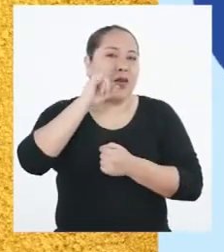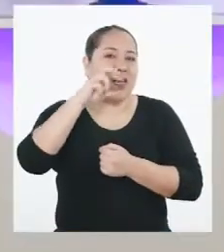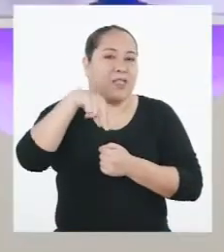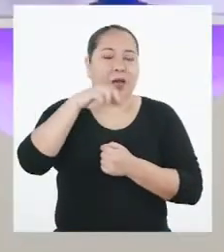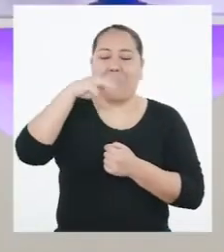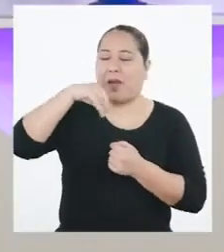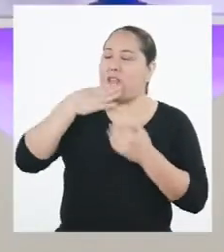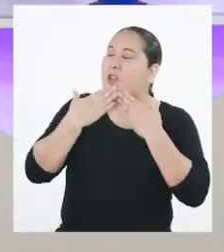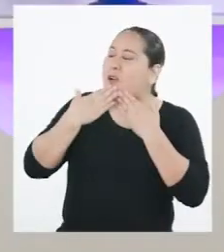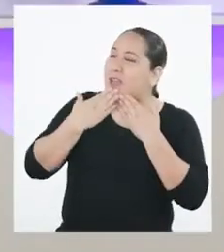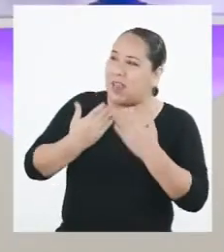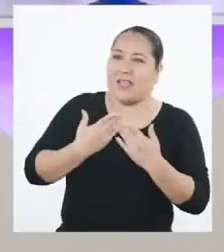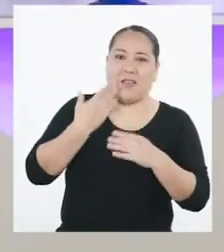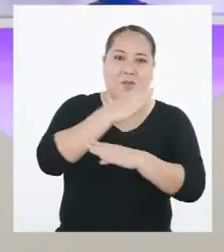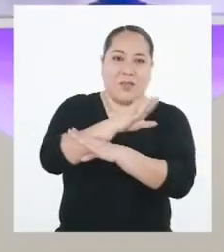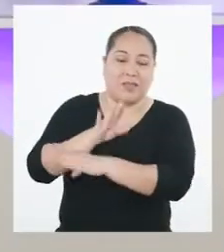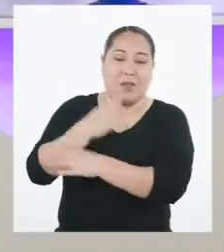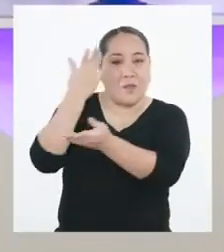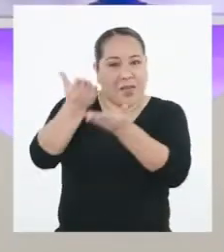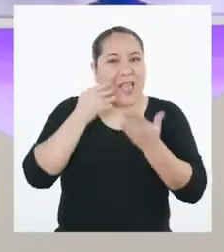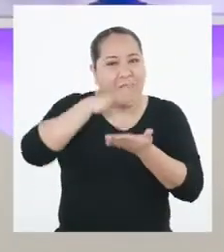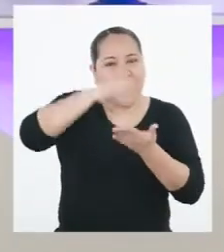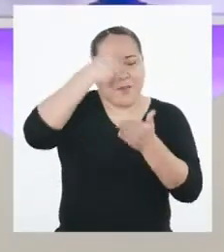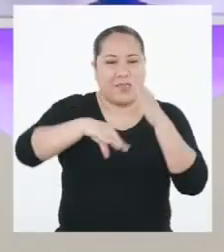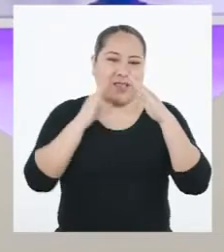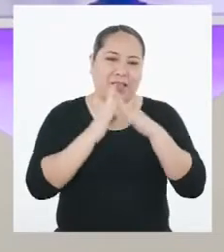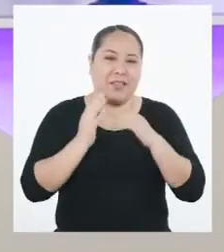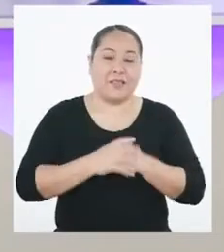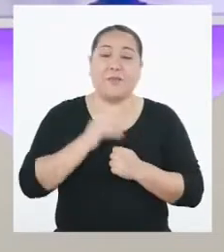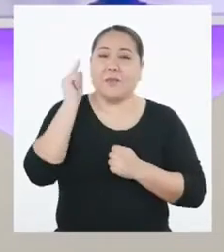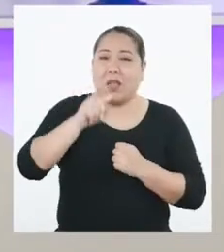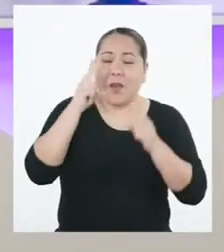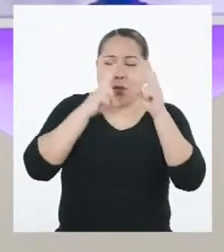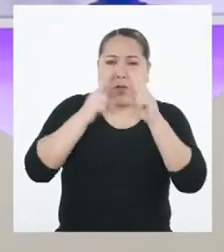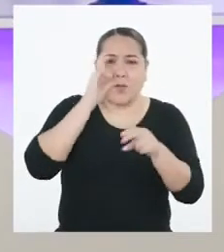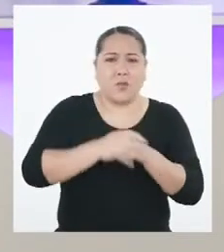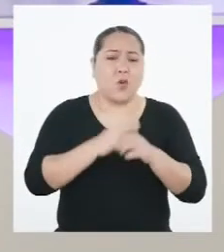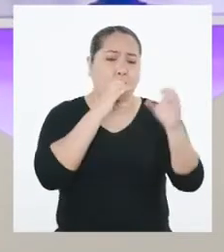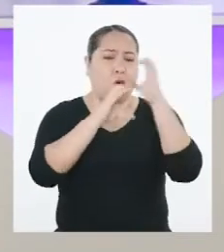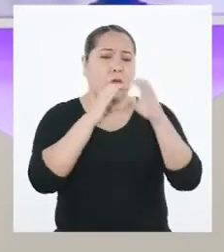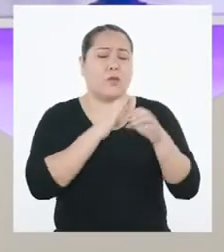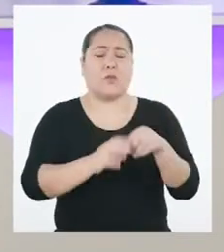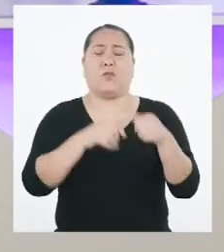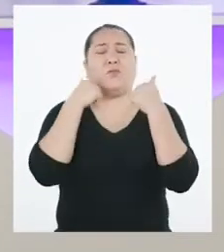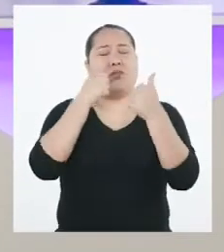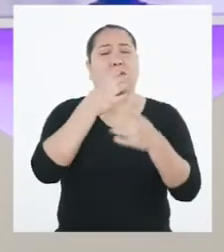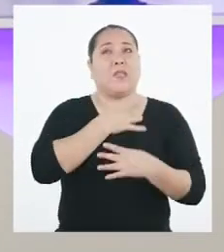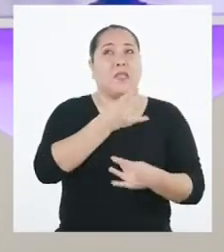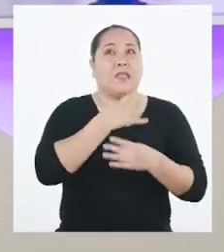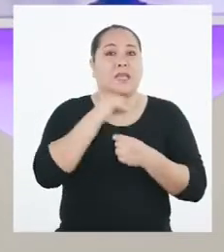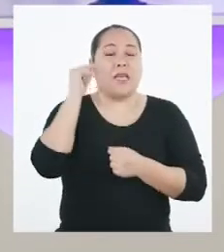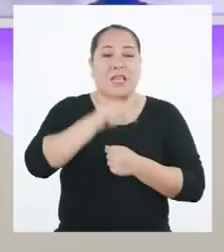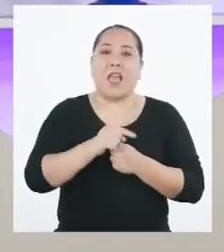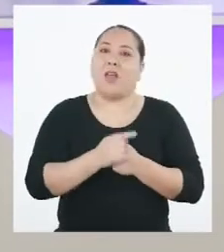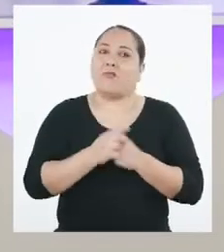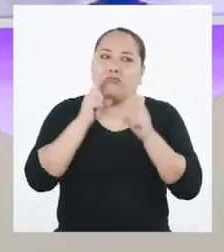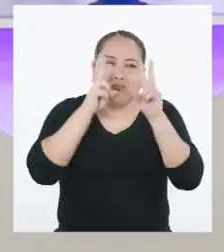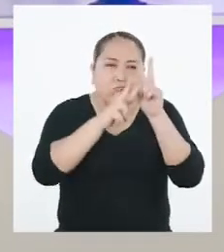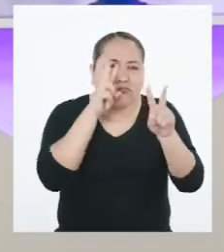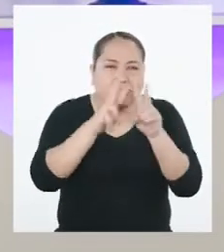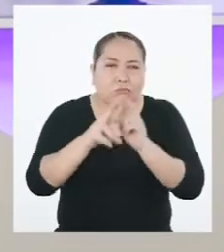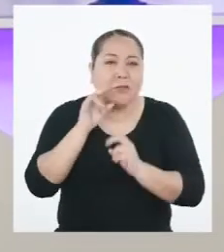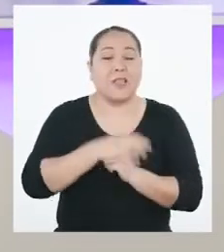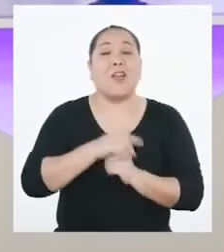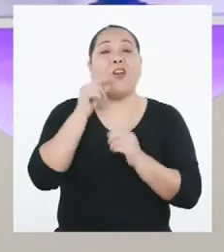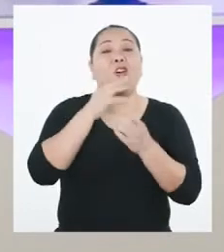Buenas tardes y bienvenida a Aprende en Casa. Hemos tenido un conversatorio muy interesante e ilustrativo